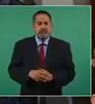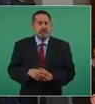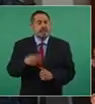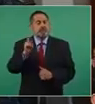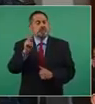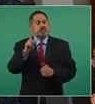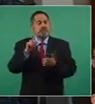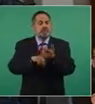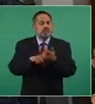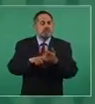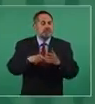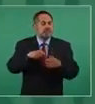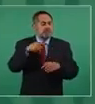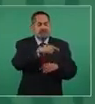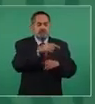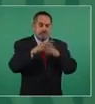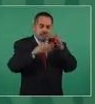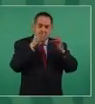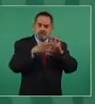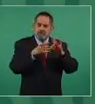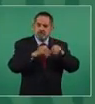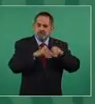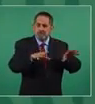Pero los medios de información